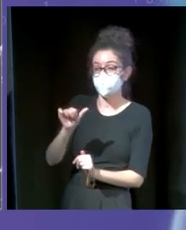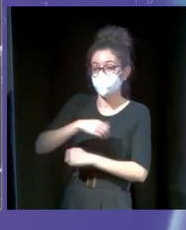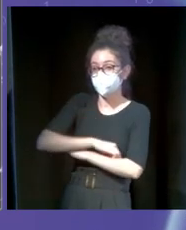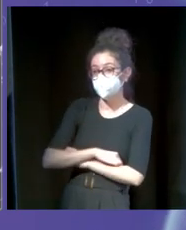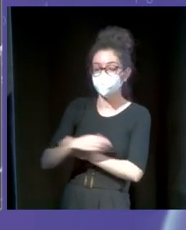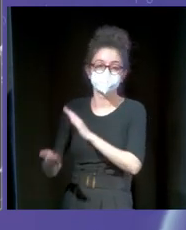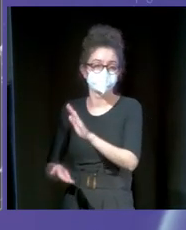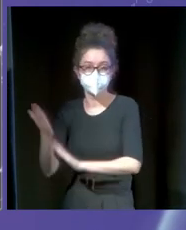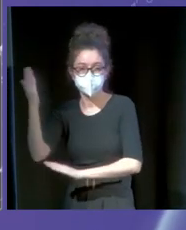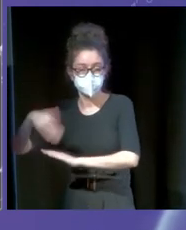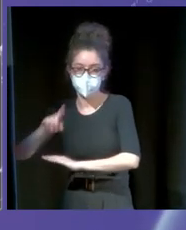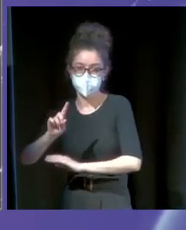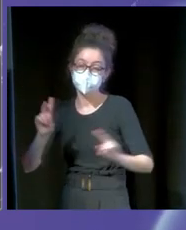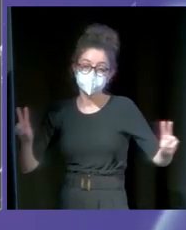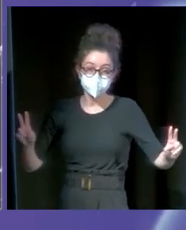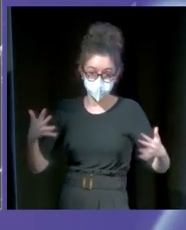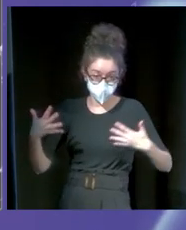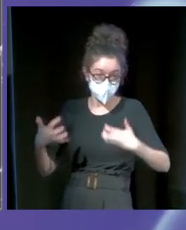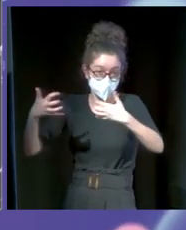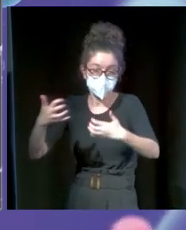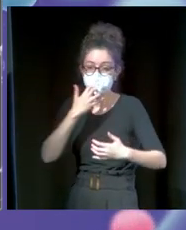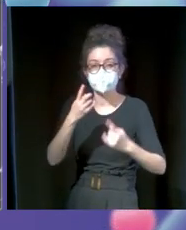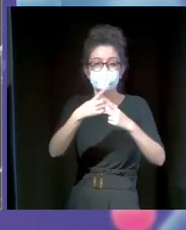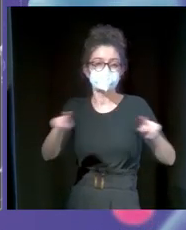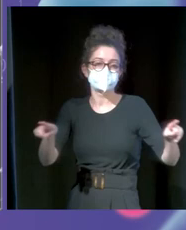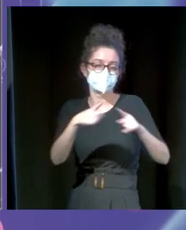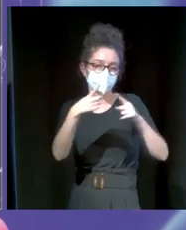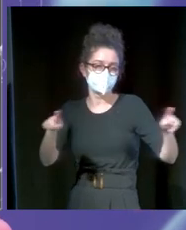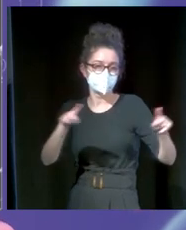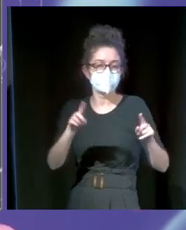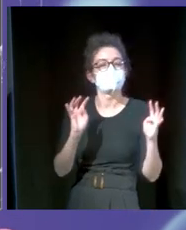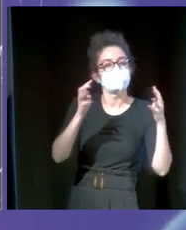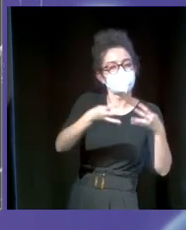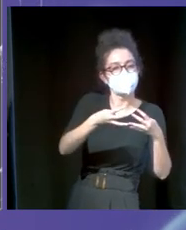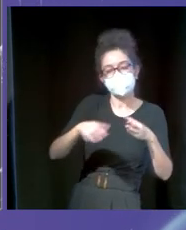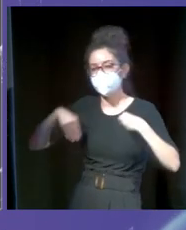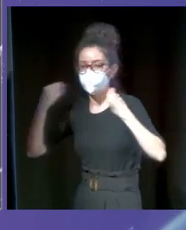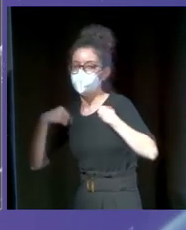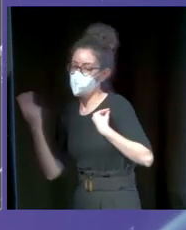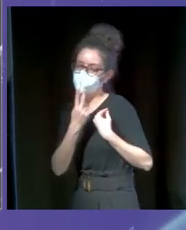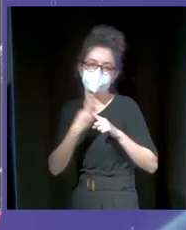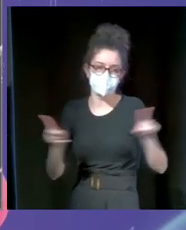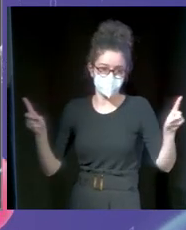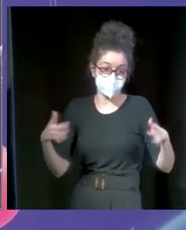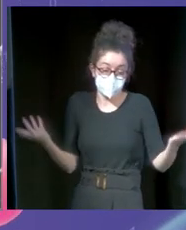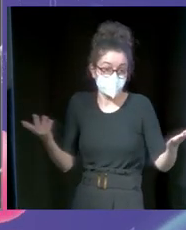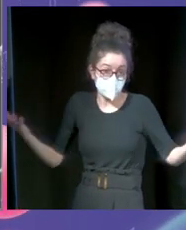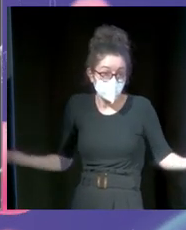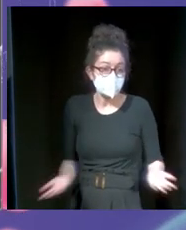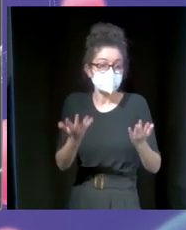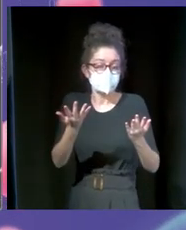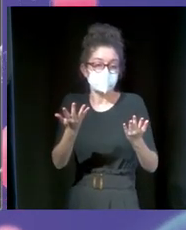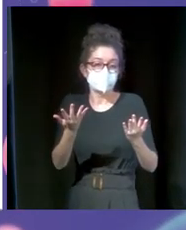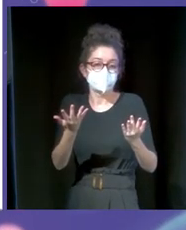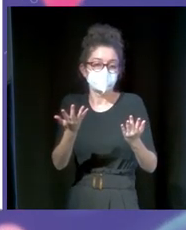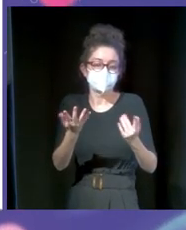porque este es nuestro lema. No es lo mismo ver un concierto online que vivirlo. Entonces, lo que queremos es que todos os animéis a ver los eventos